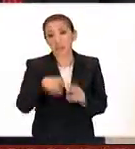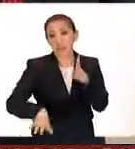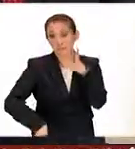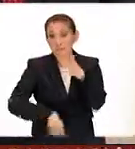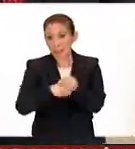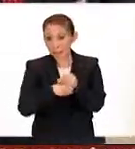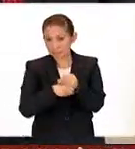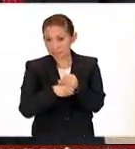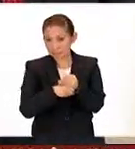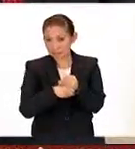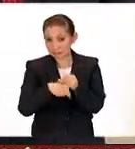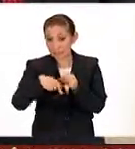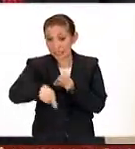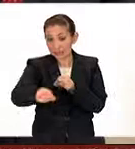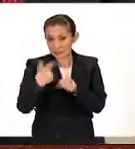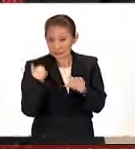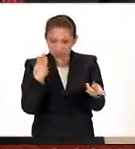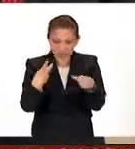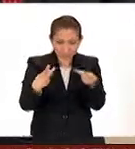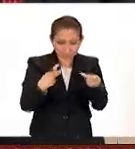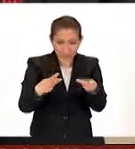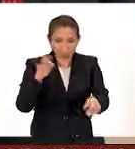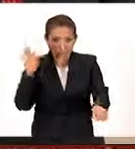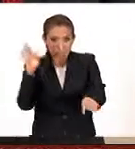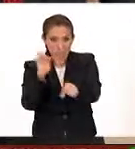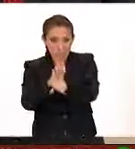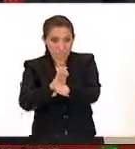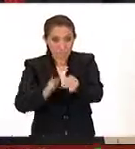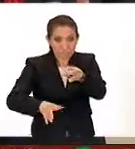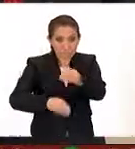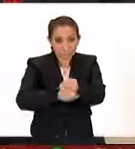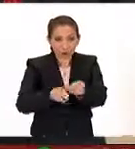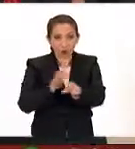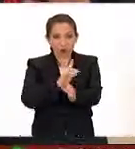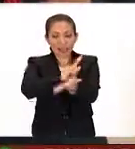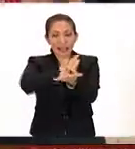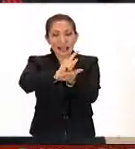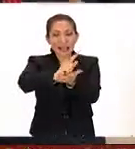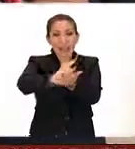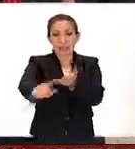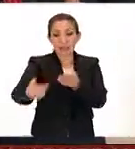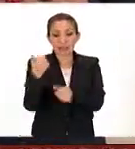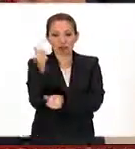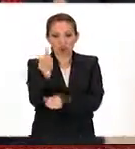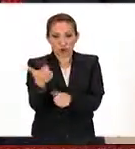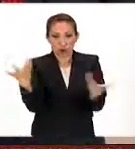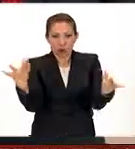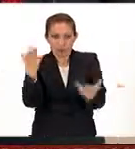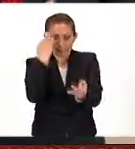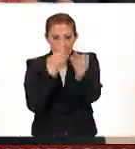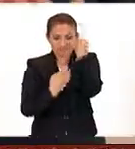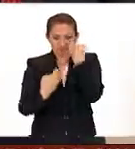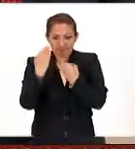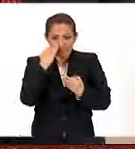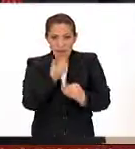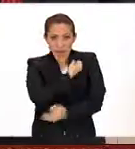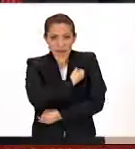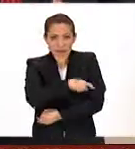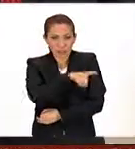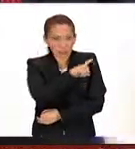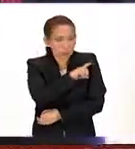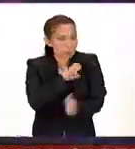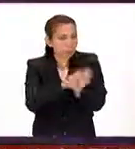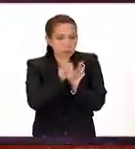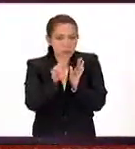Adicionalmente, esta medida se ve reforzada con medidas higiénicas y de autocuidado personal para la salud,